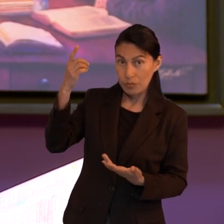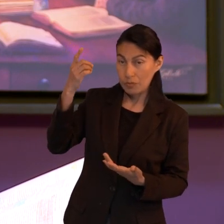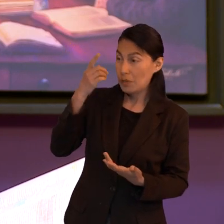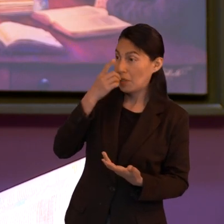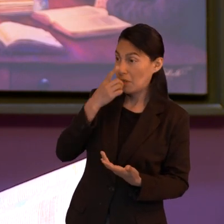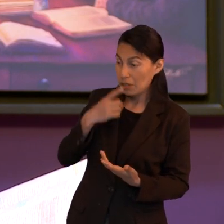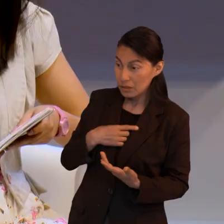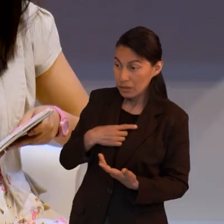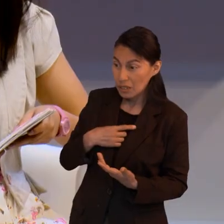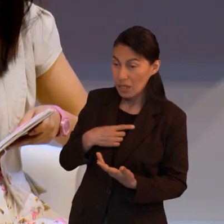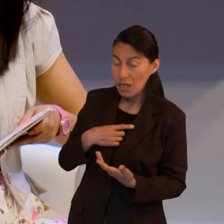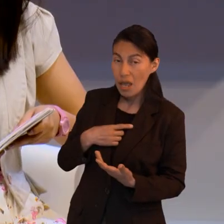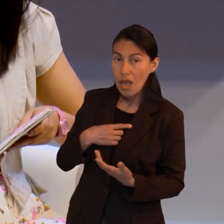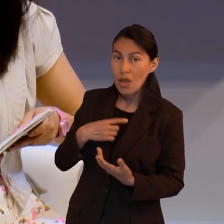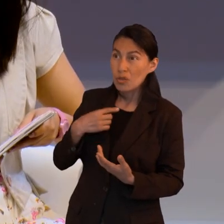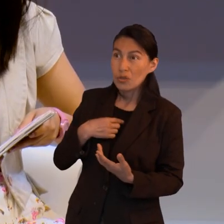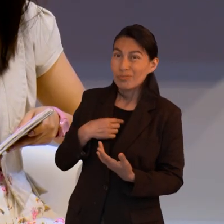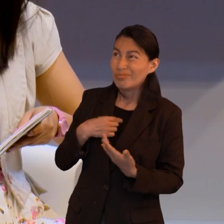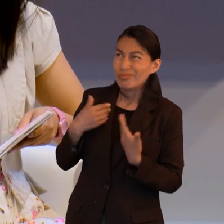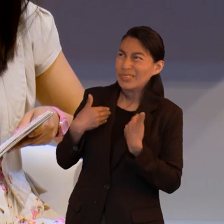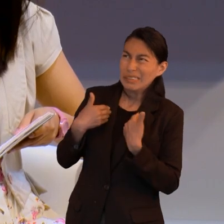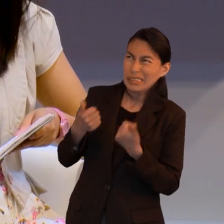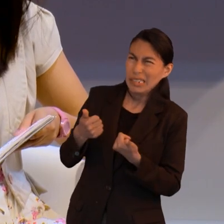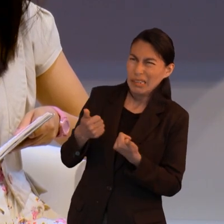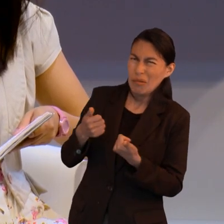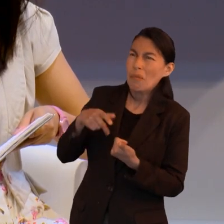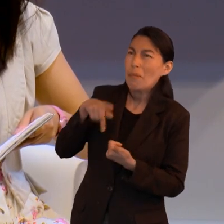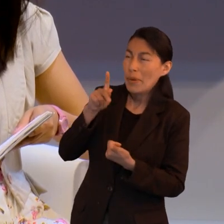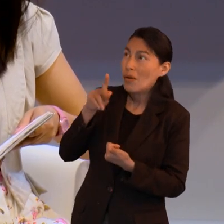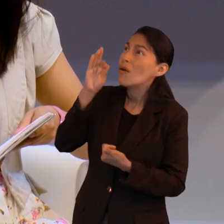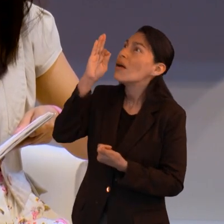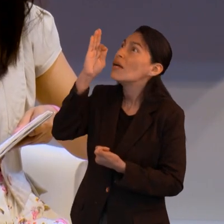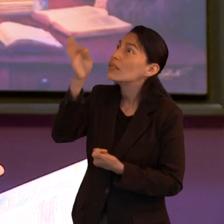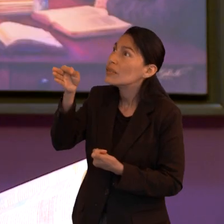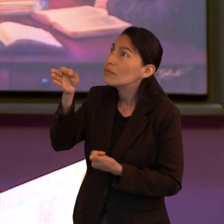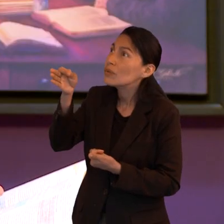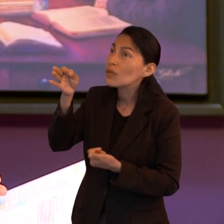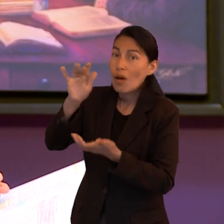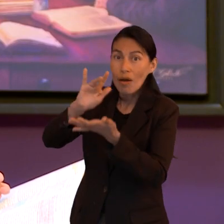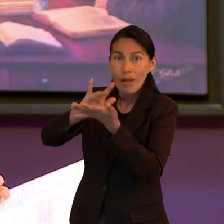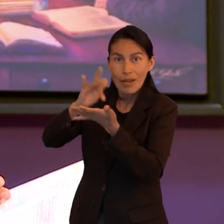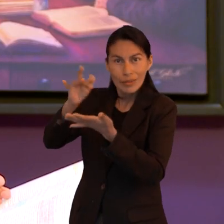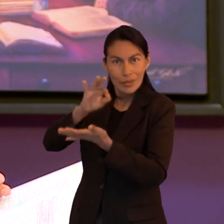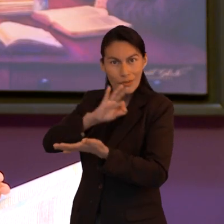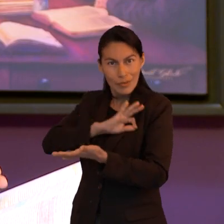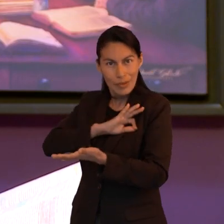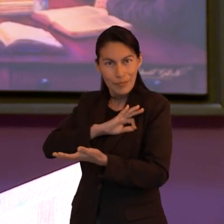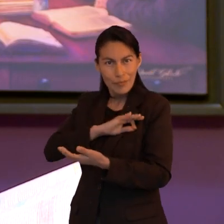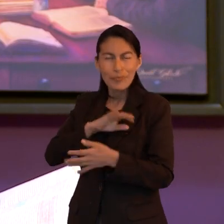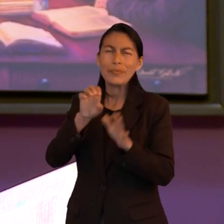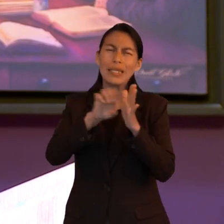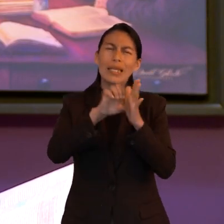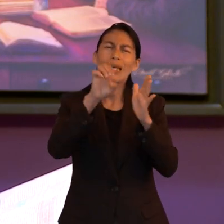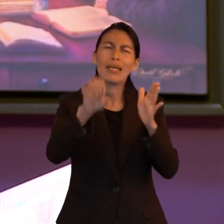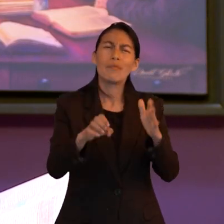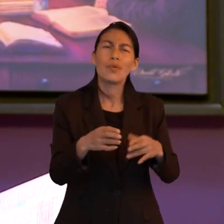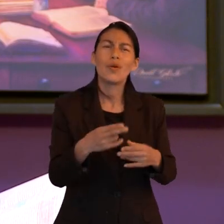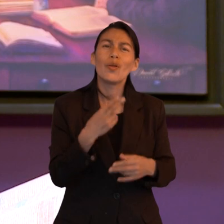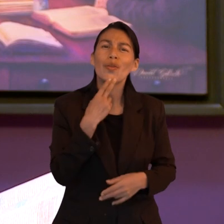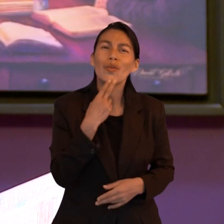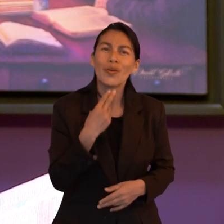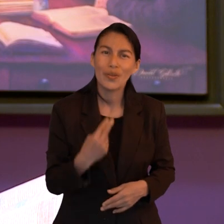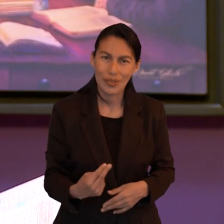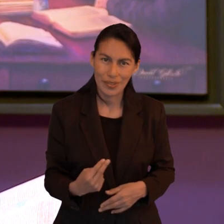comprendo lo acepto por fe era lo que estaba sucediendo por ejemplo para Noé nunca había llovido